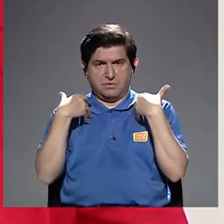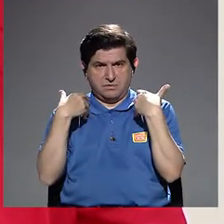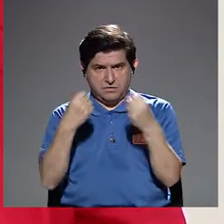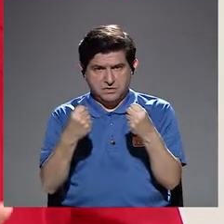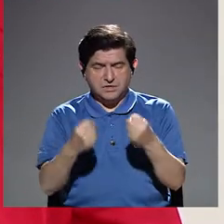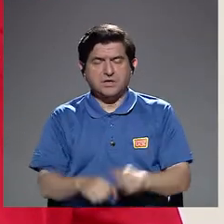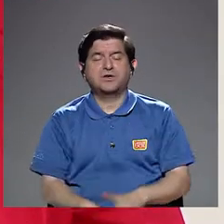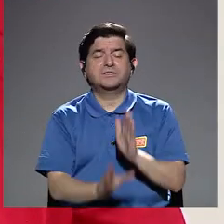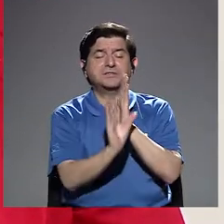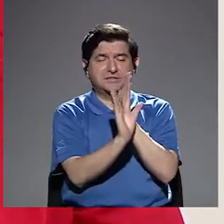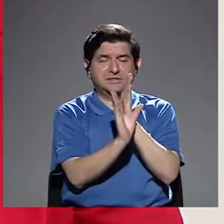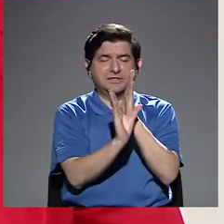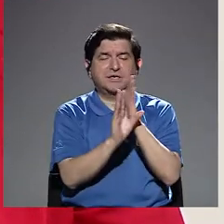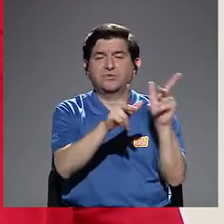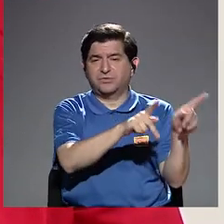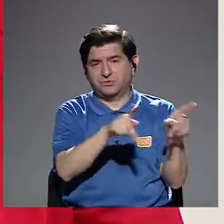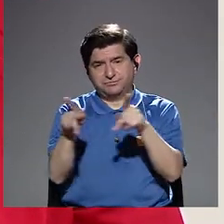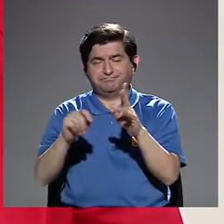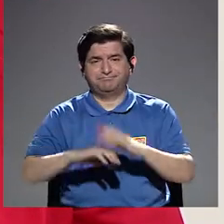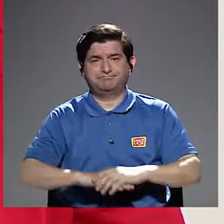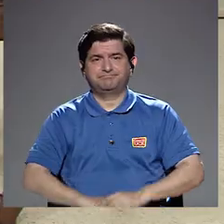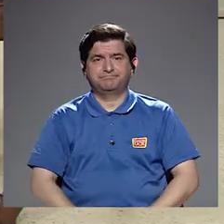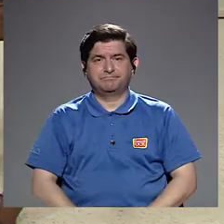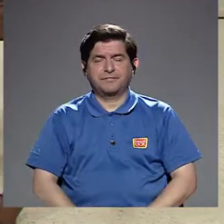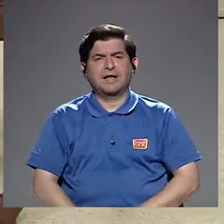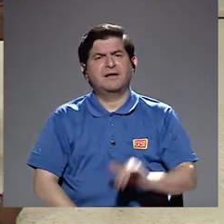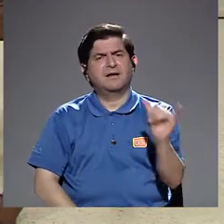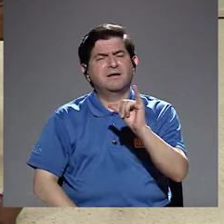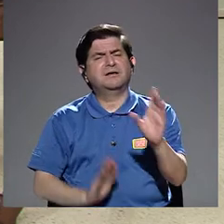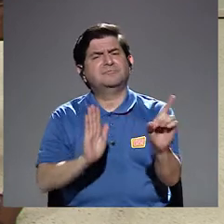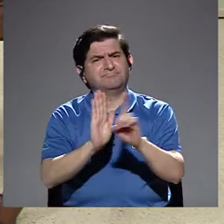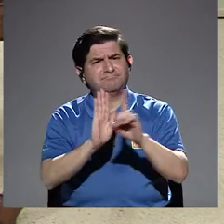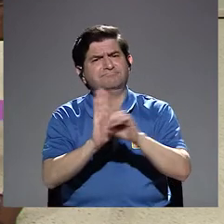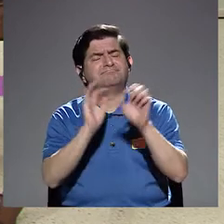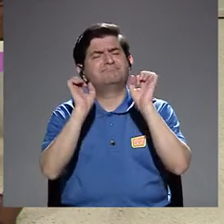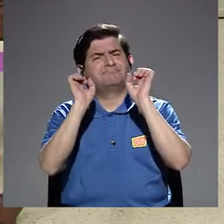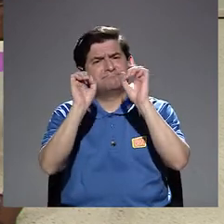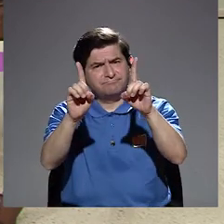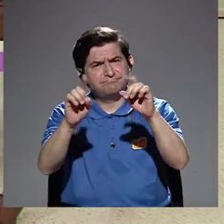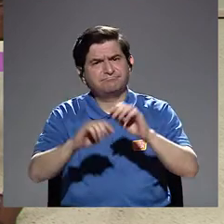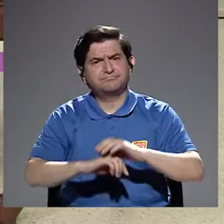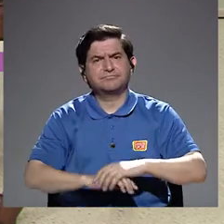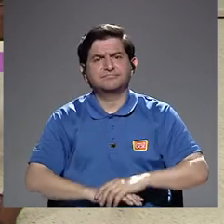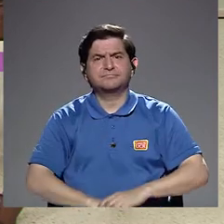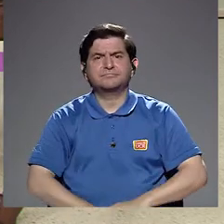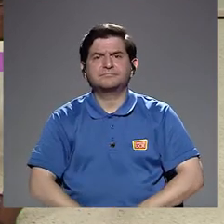psicológica de las personas, ¿verdad? También los derechos a la educación.